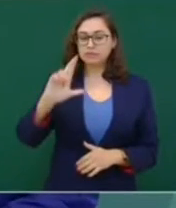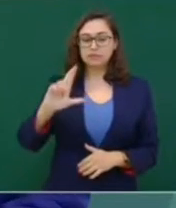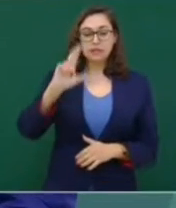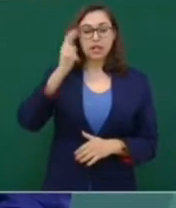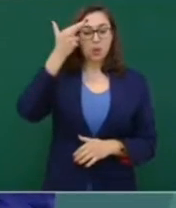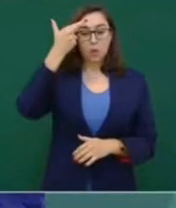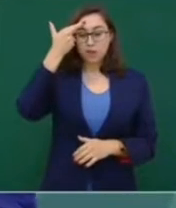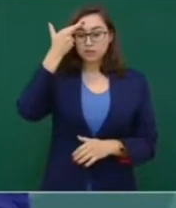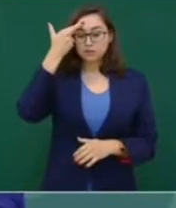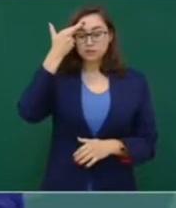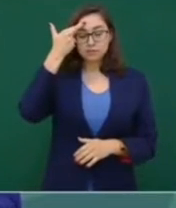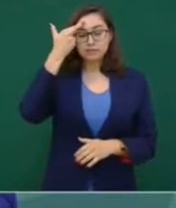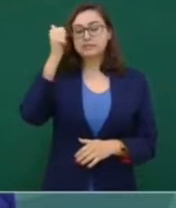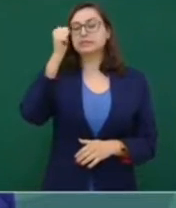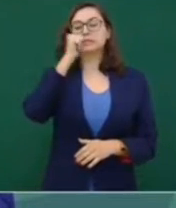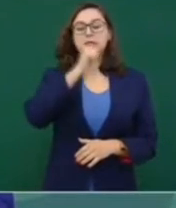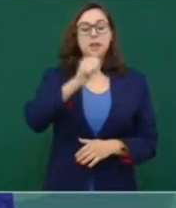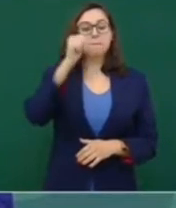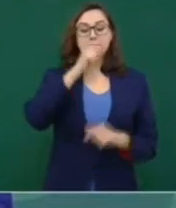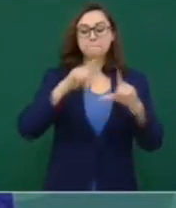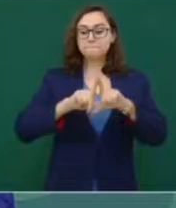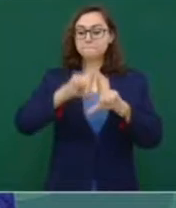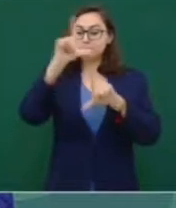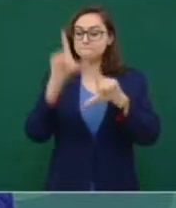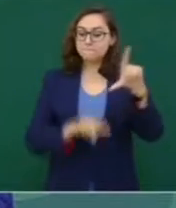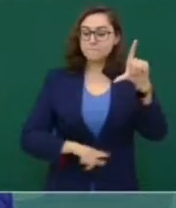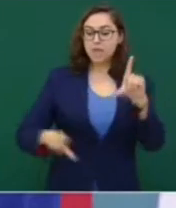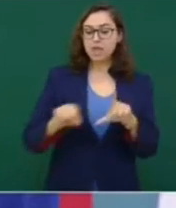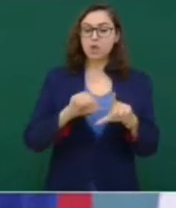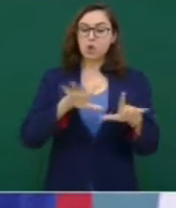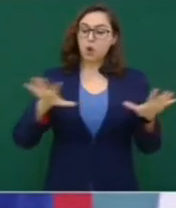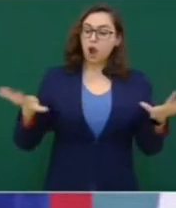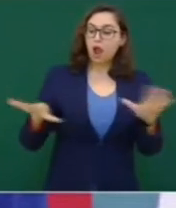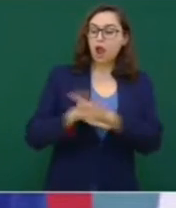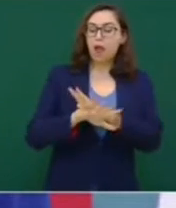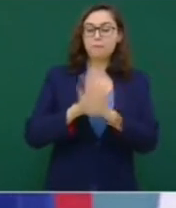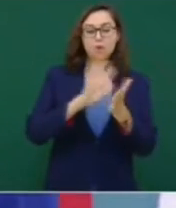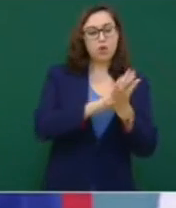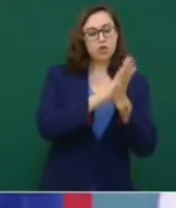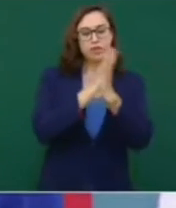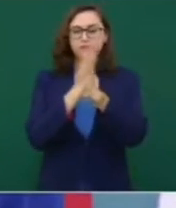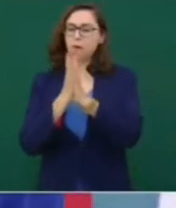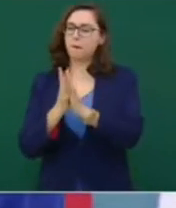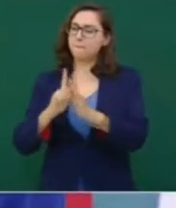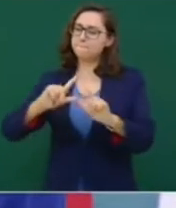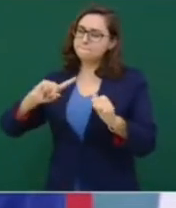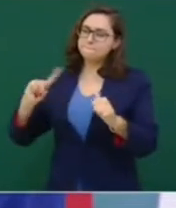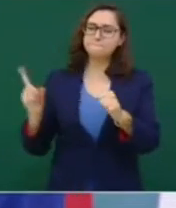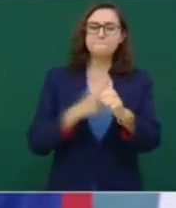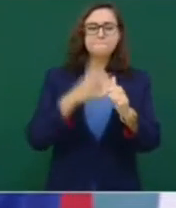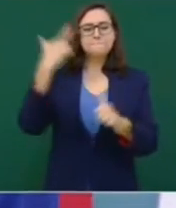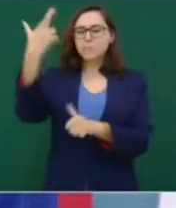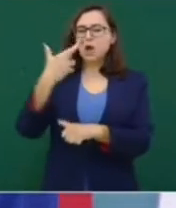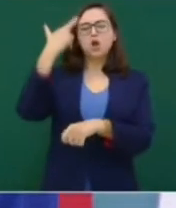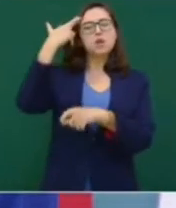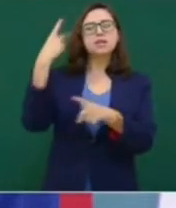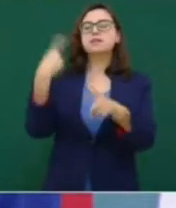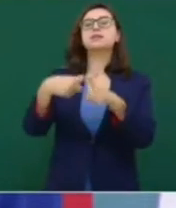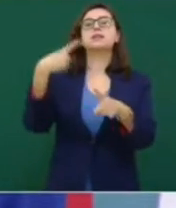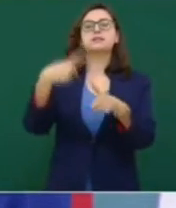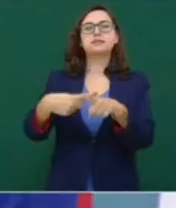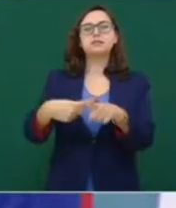de esta transformación es el pueblo de México, son las mujeres, son los hombres